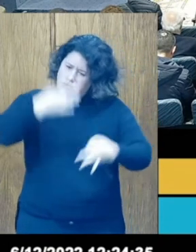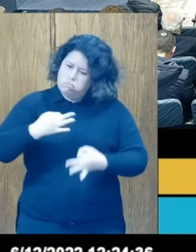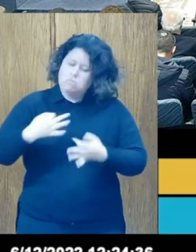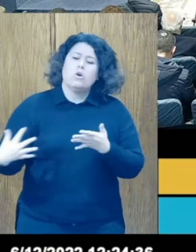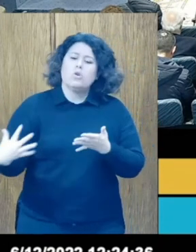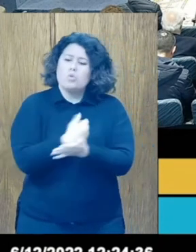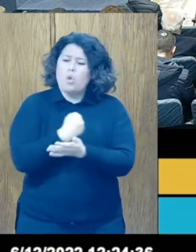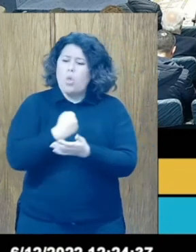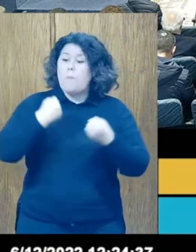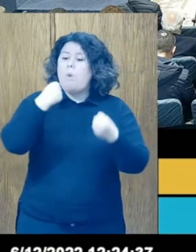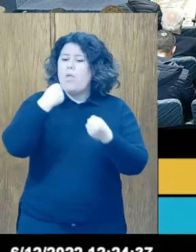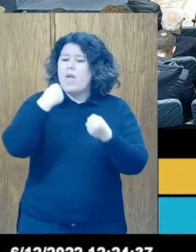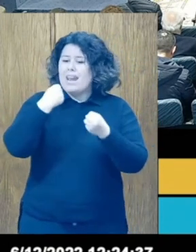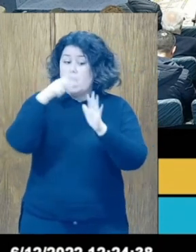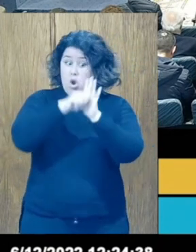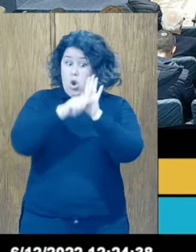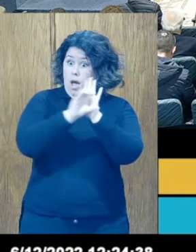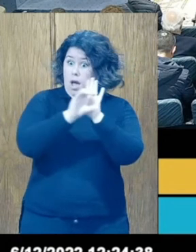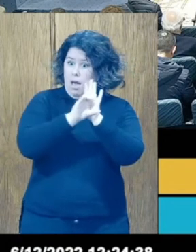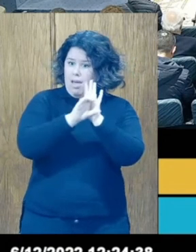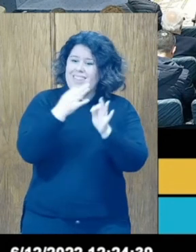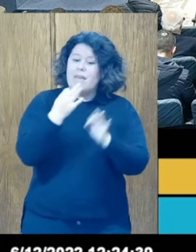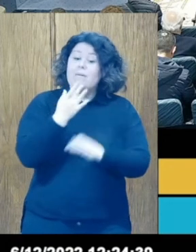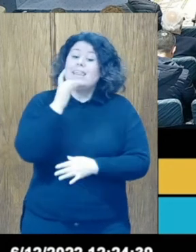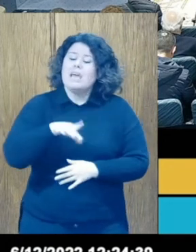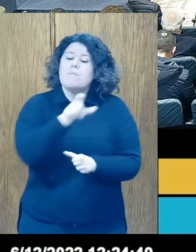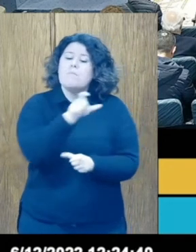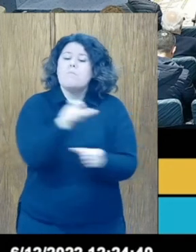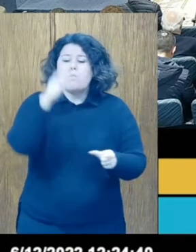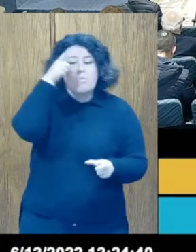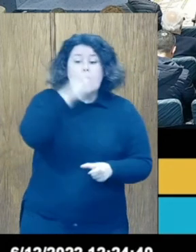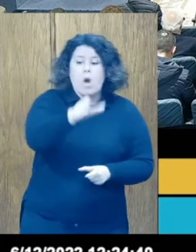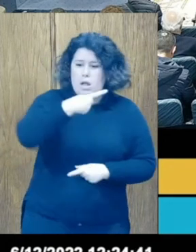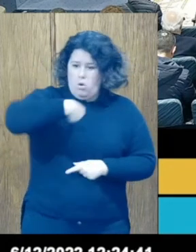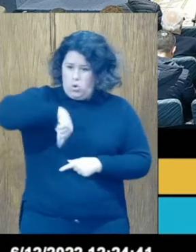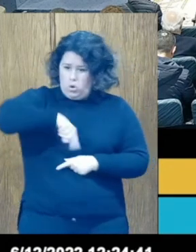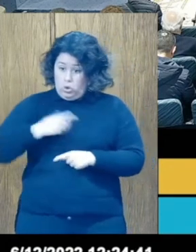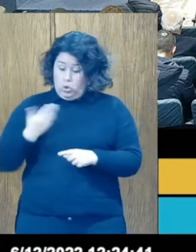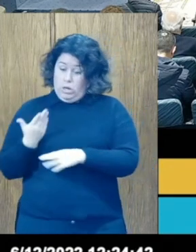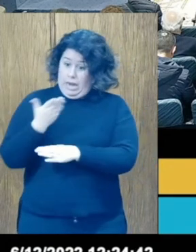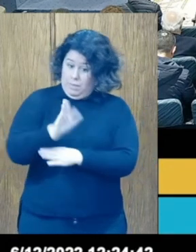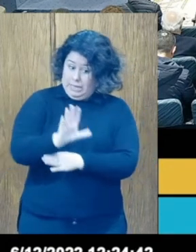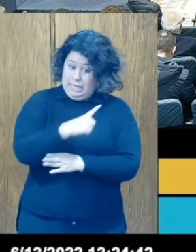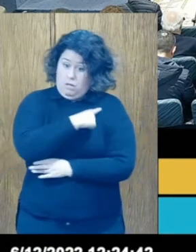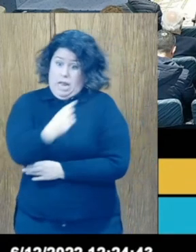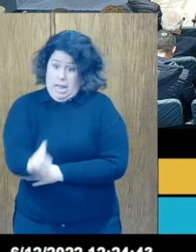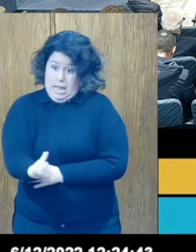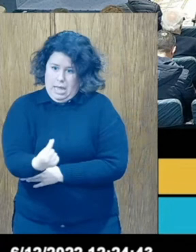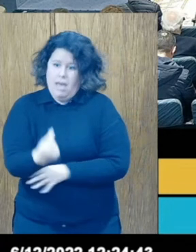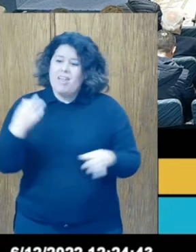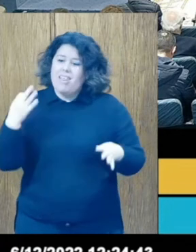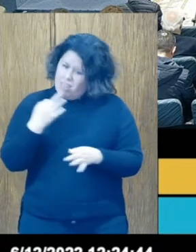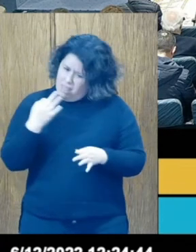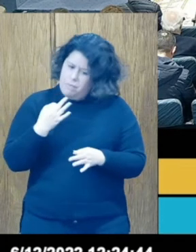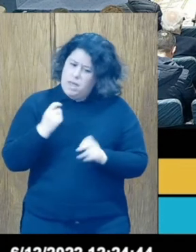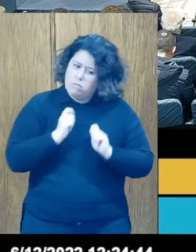de la norma máxima debe emanar del pueblo y nosotros, los representantes elegidos por los ciudadanos, nos debemos a ellos y estamos